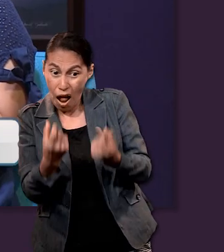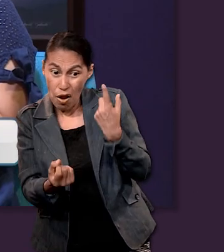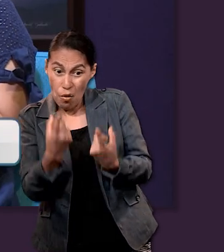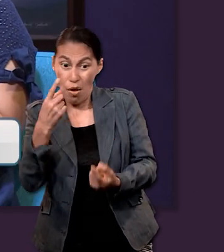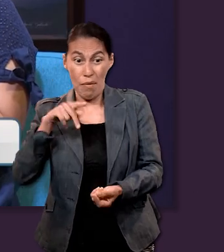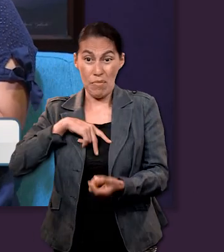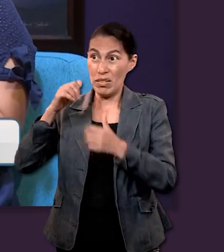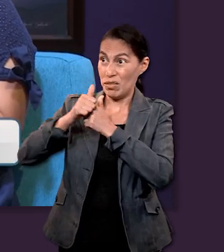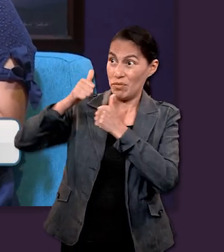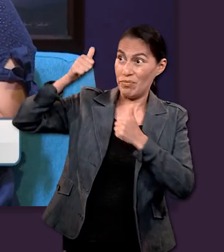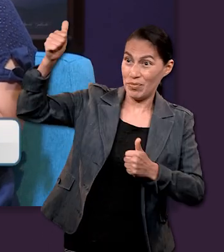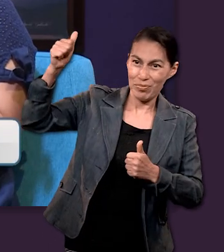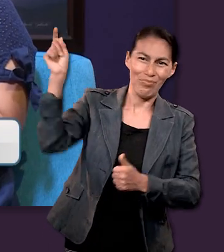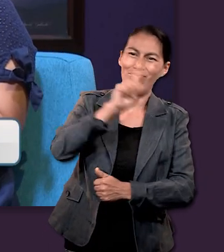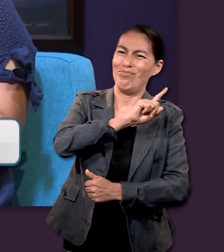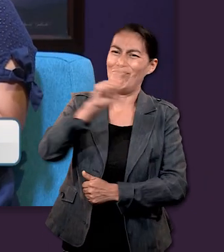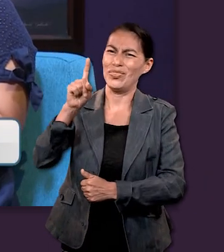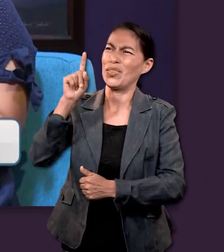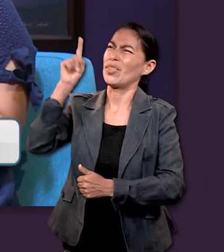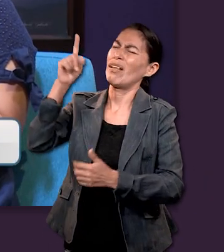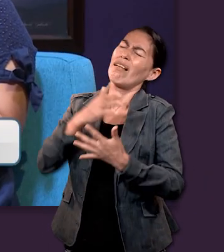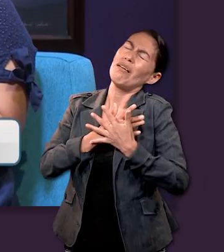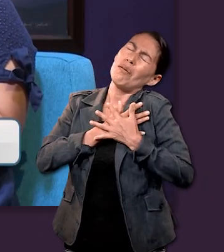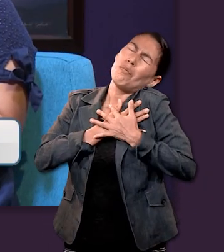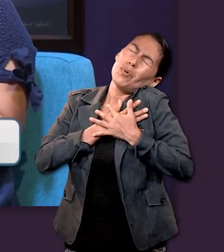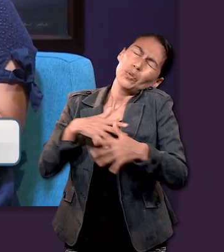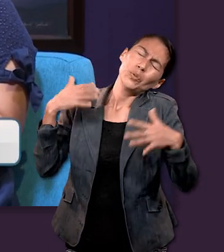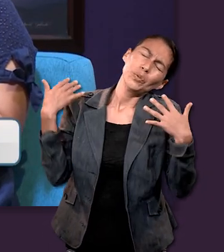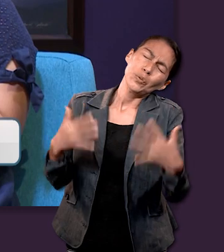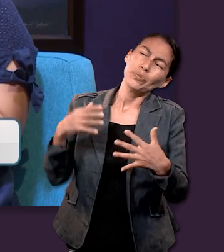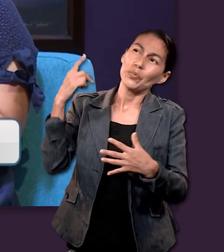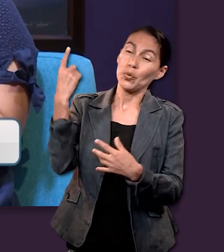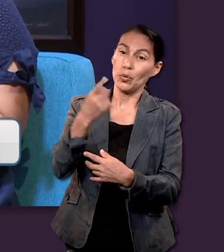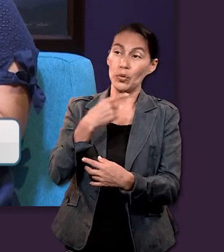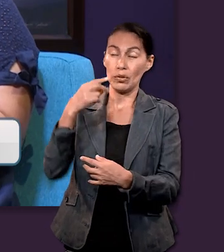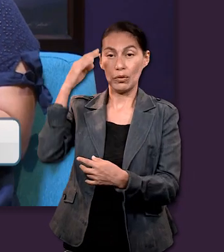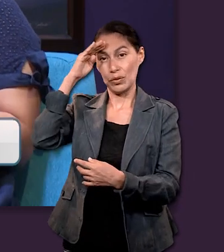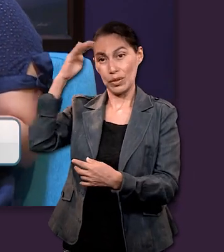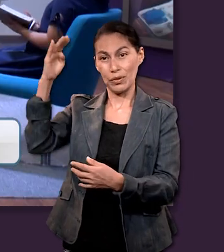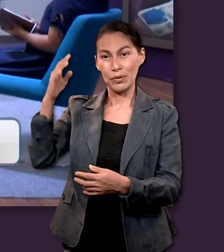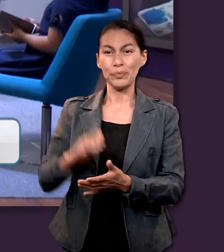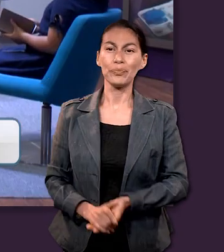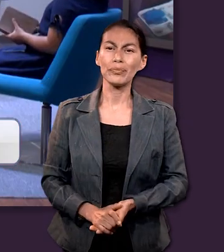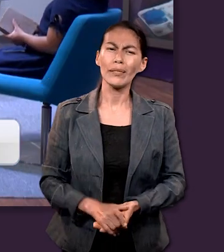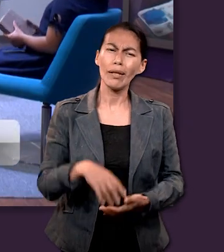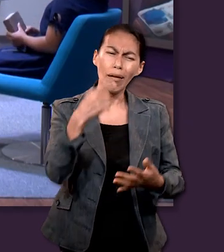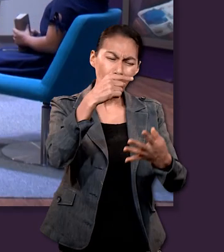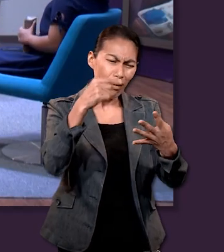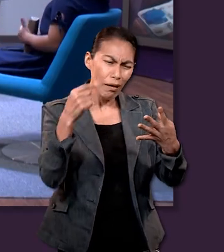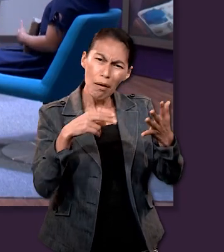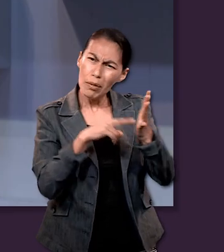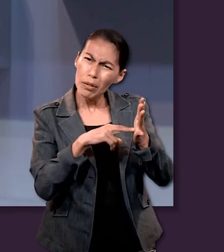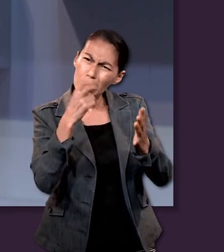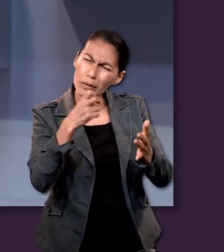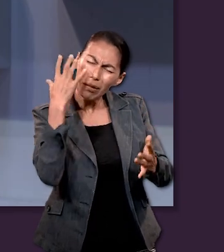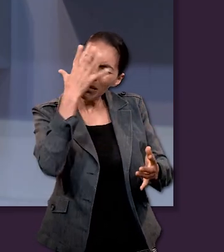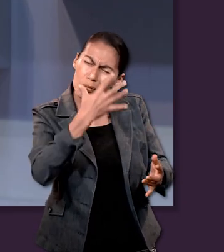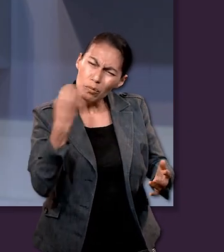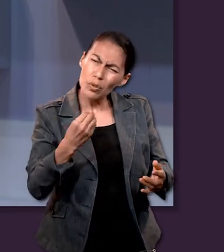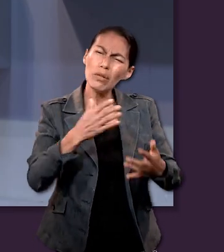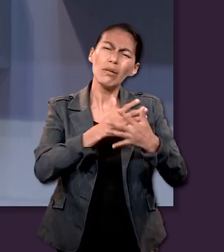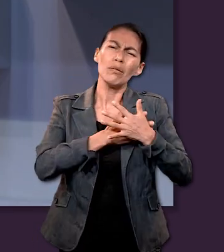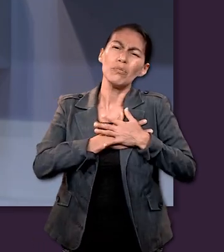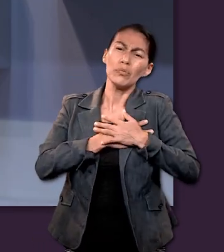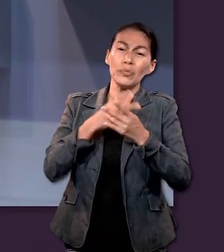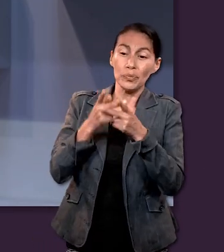en toda la creación podrá apartarnos del amor de Dios que nos ha manifestado en Cristo Jesús, nuestro Señor. Qué bonito, es una serie de versículos